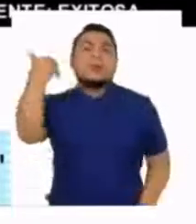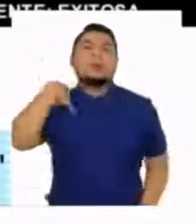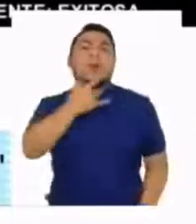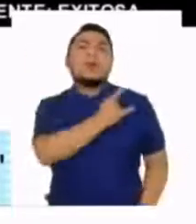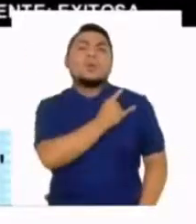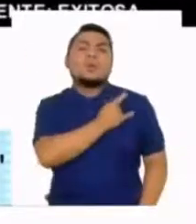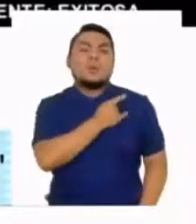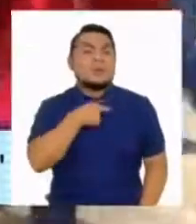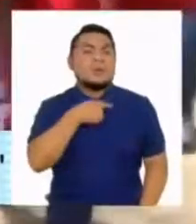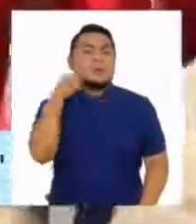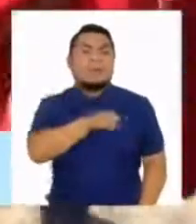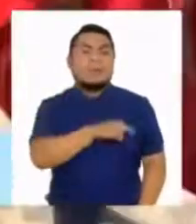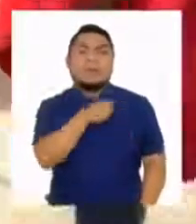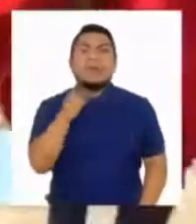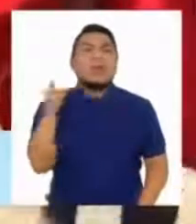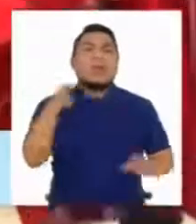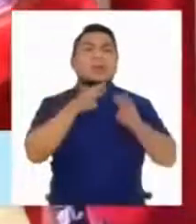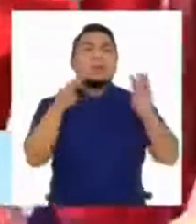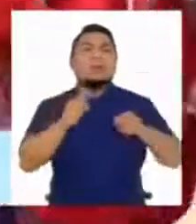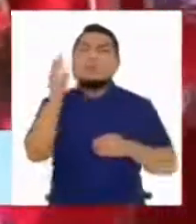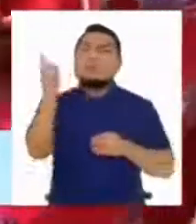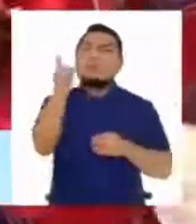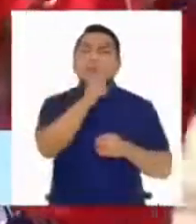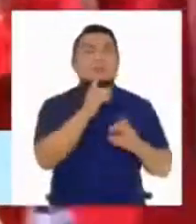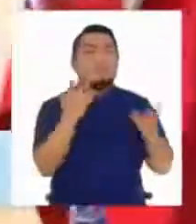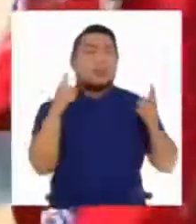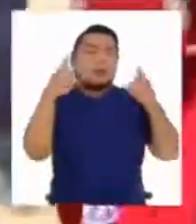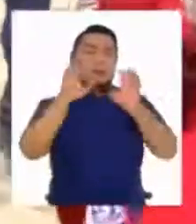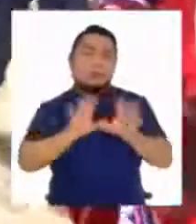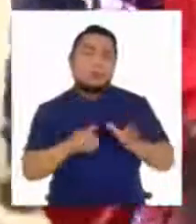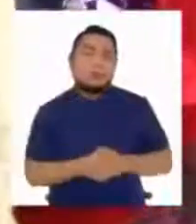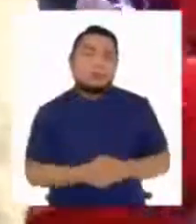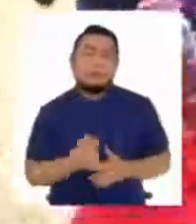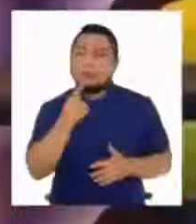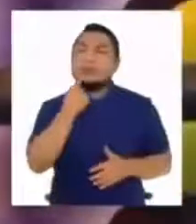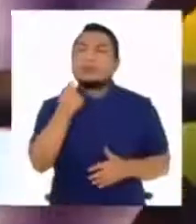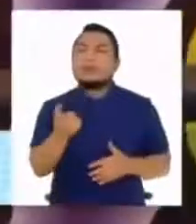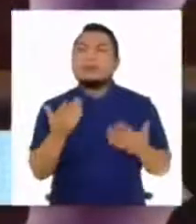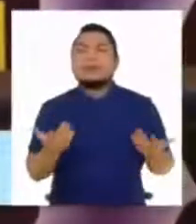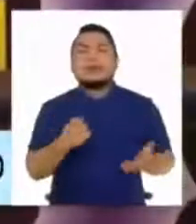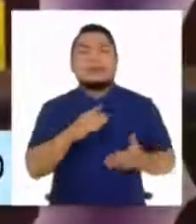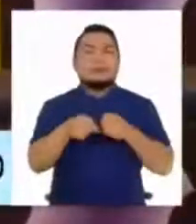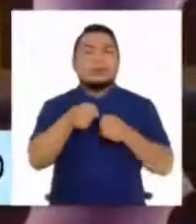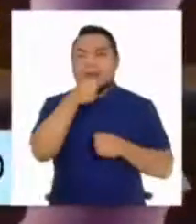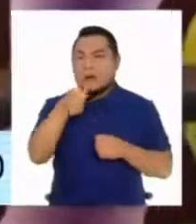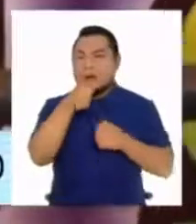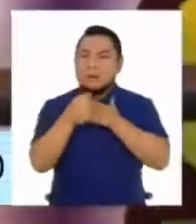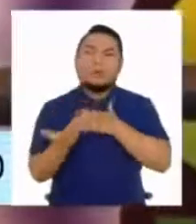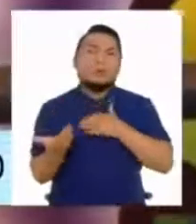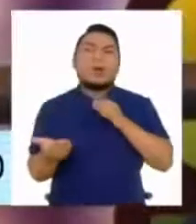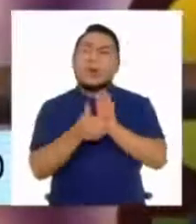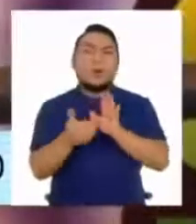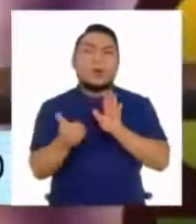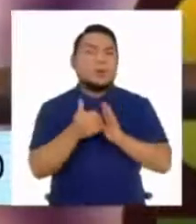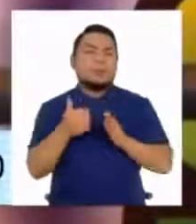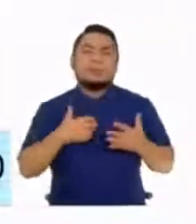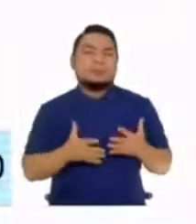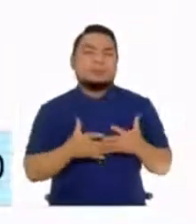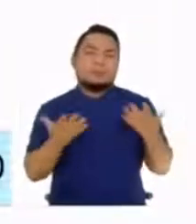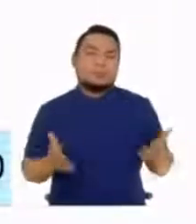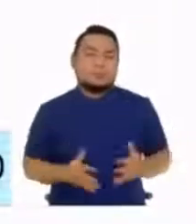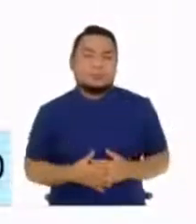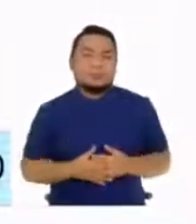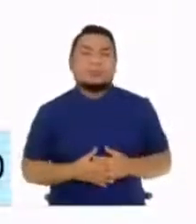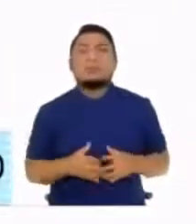universitario, no lo hubiera hecho. Dijo no creer en encuestas y criticó que cierta prensa le impute acusaciones